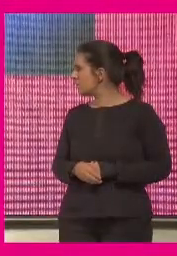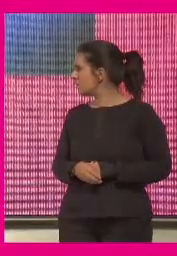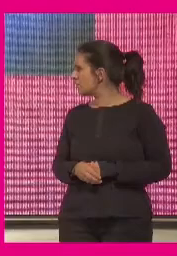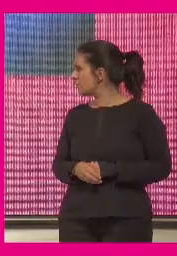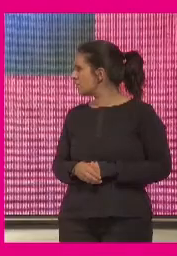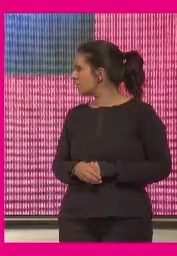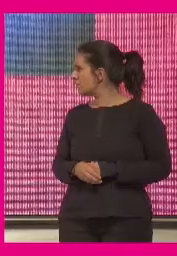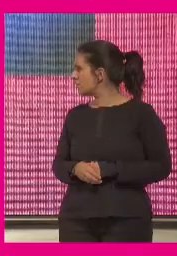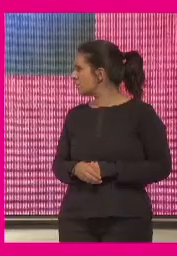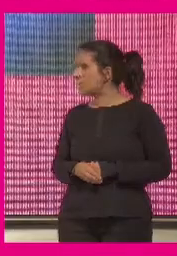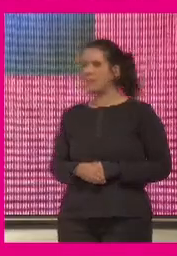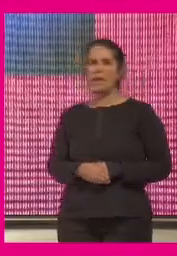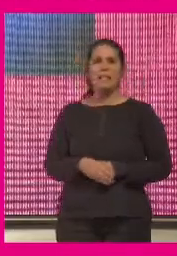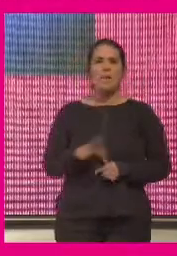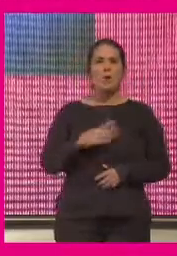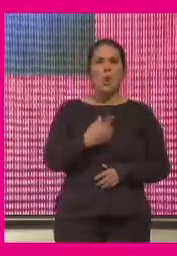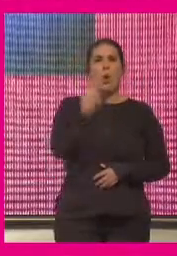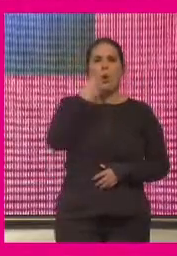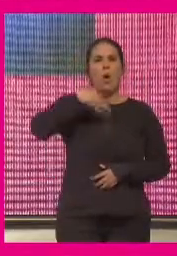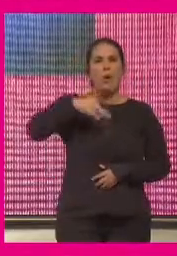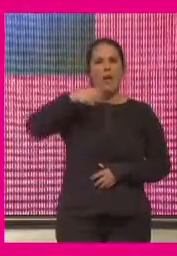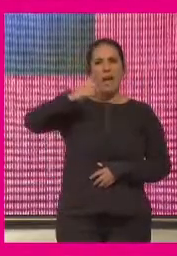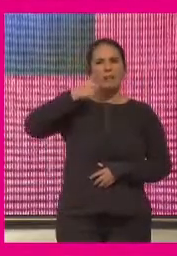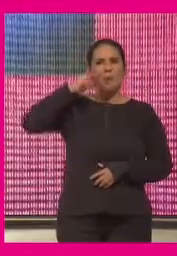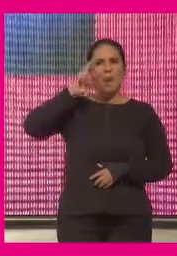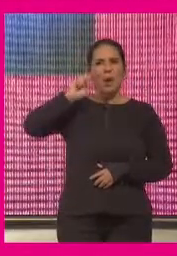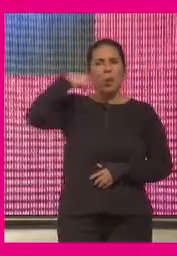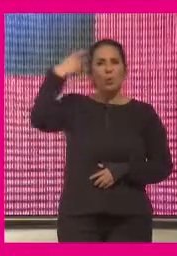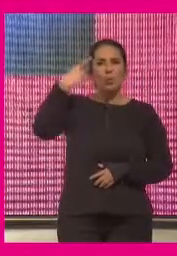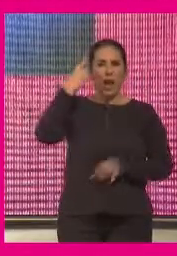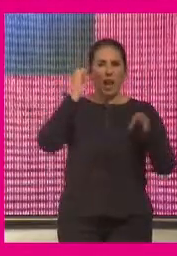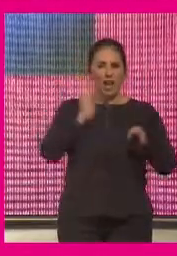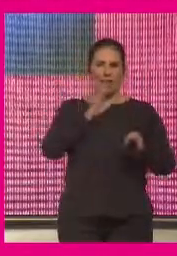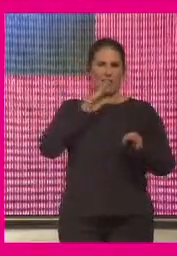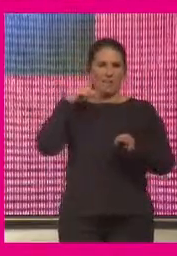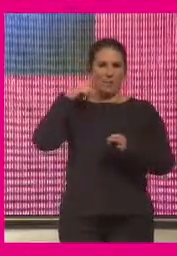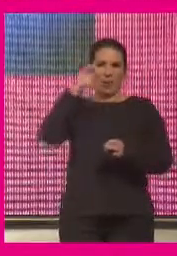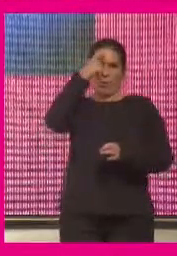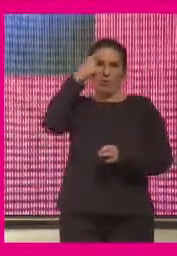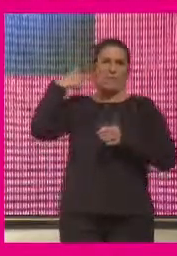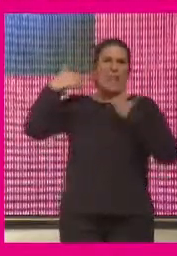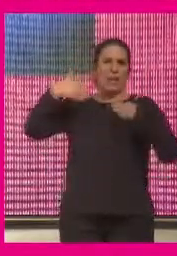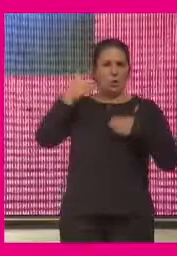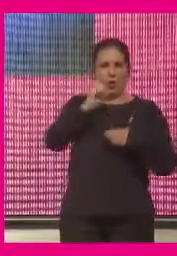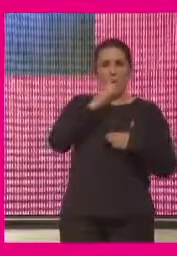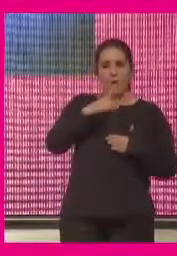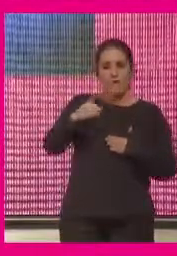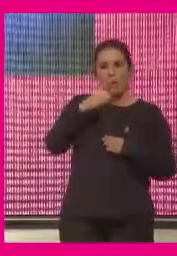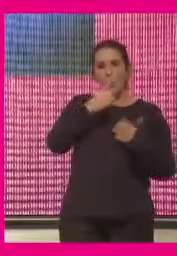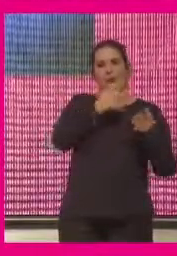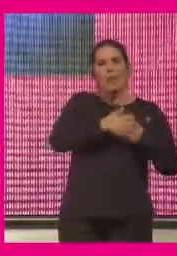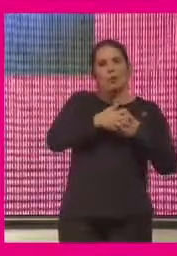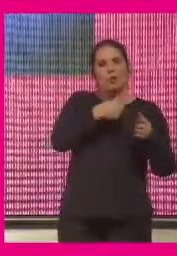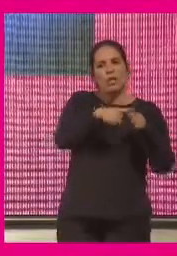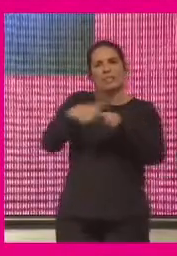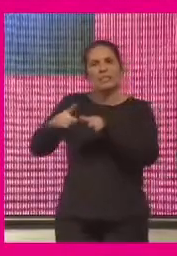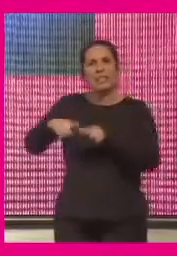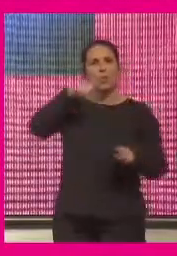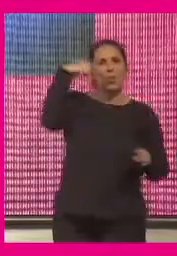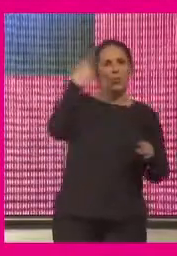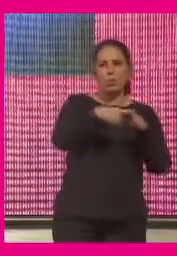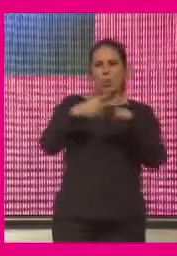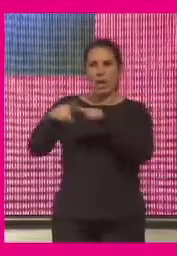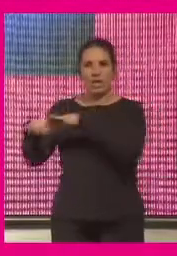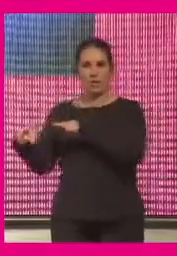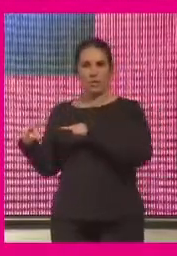industrias culturales y esa realidad nos ha acompañado desde entonces y ahora deberíamos hacer el